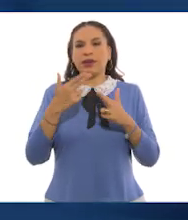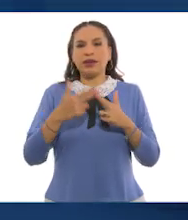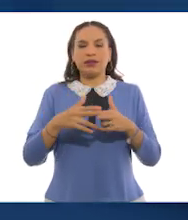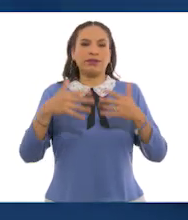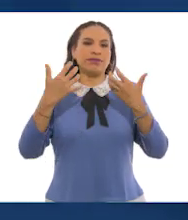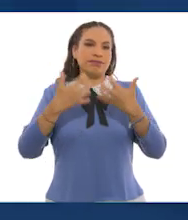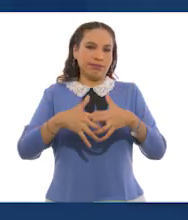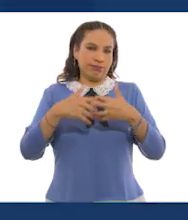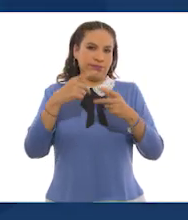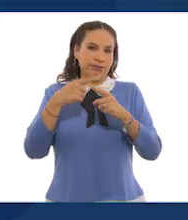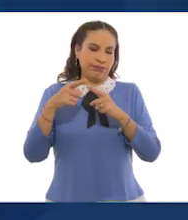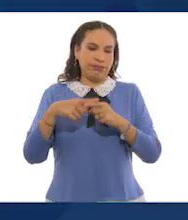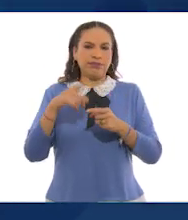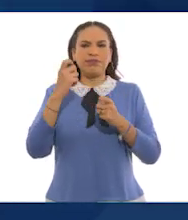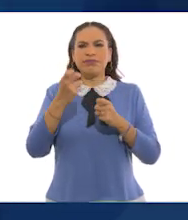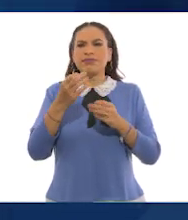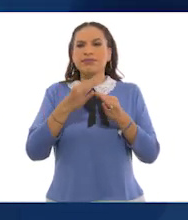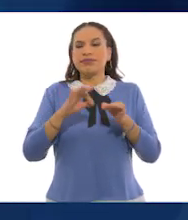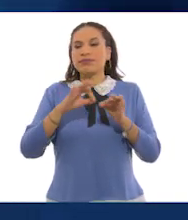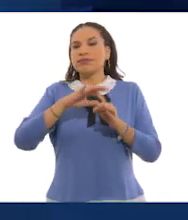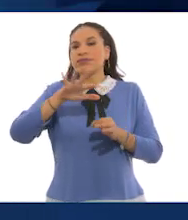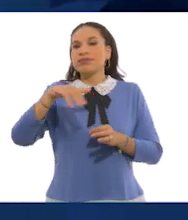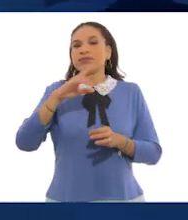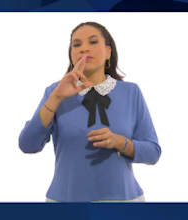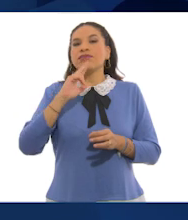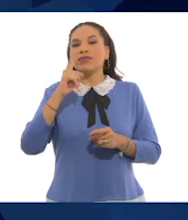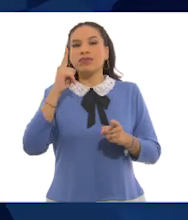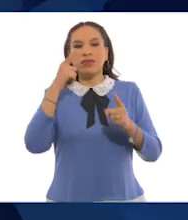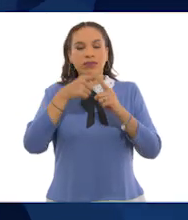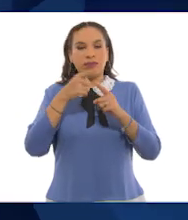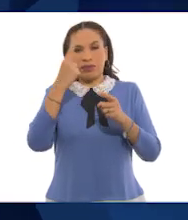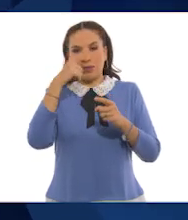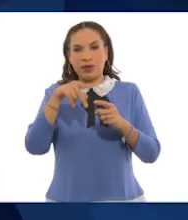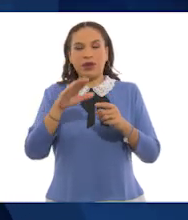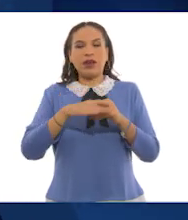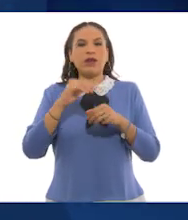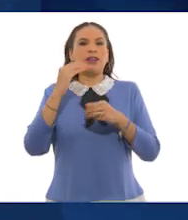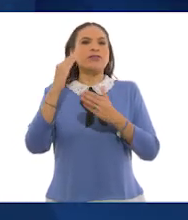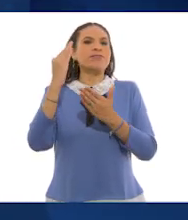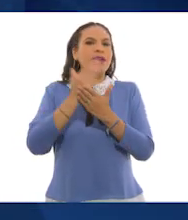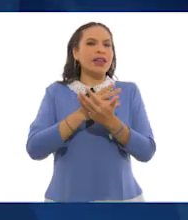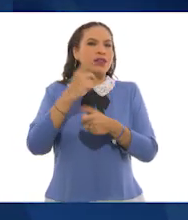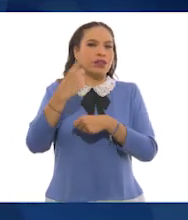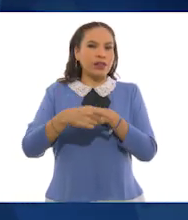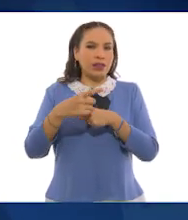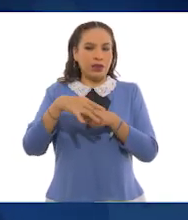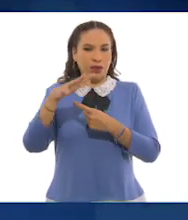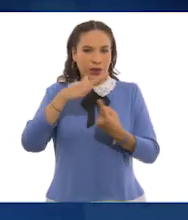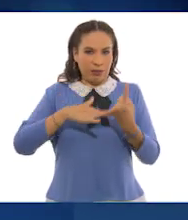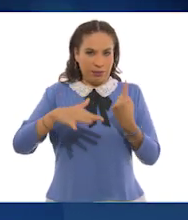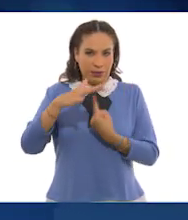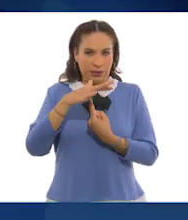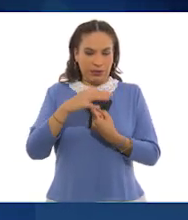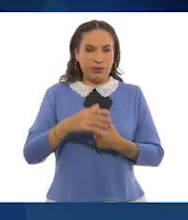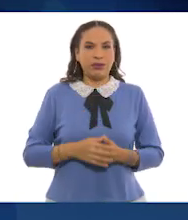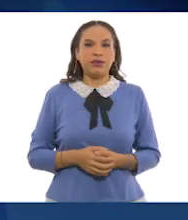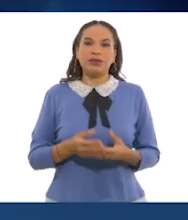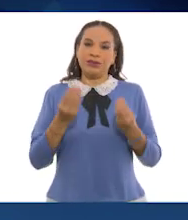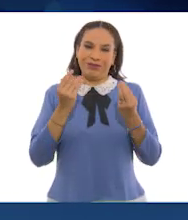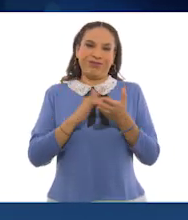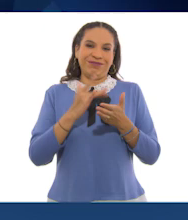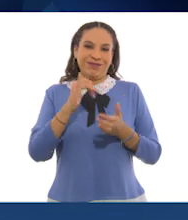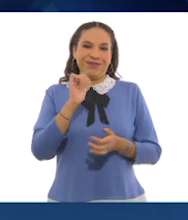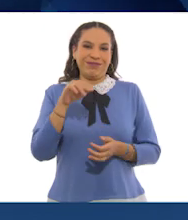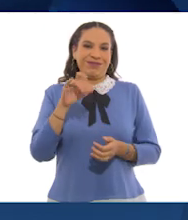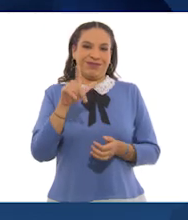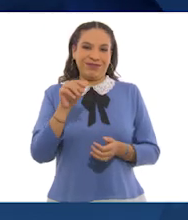industriales. Lo ideal es buscar una alternativa que afecte lo menos posible al ambiente. Muchas gracias,